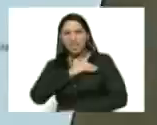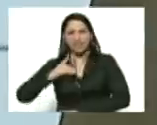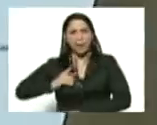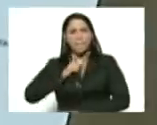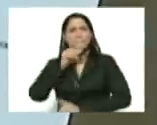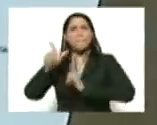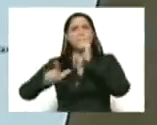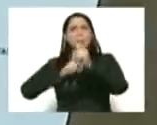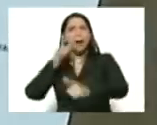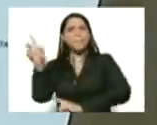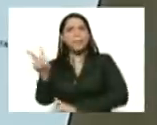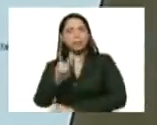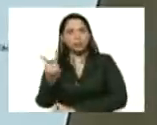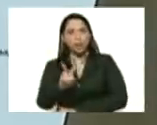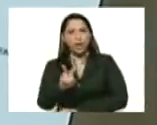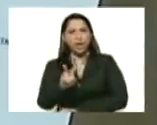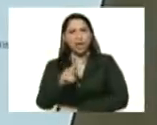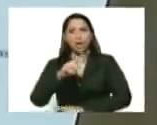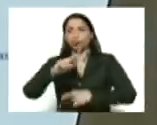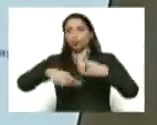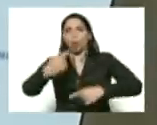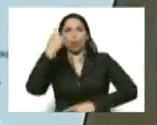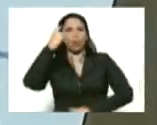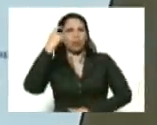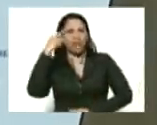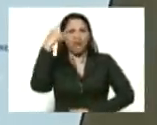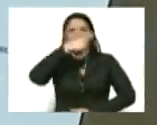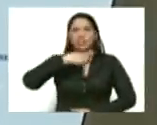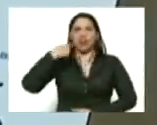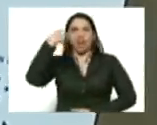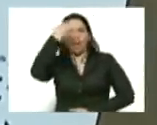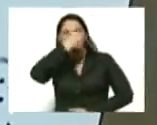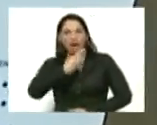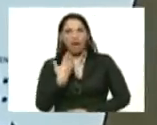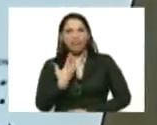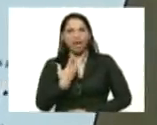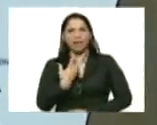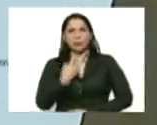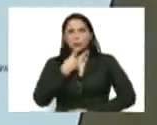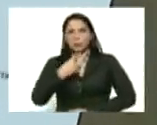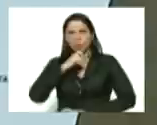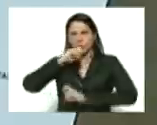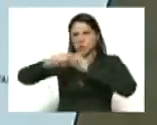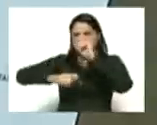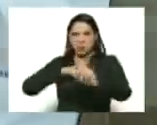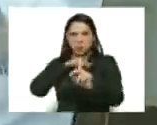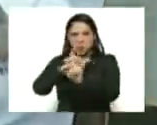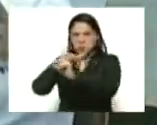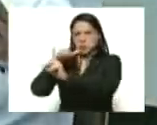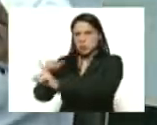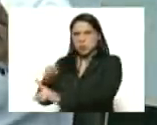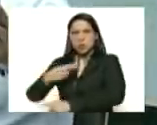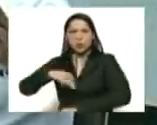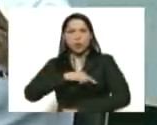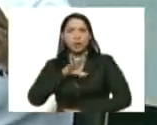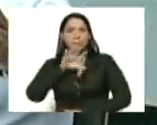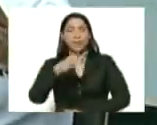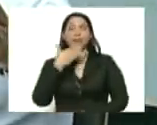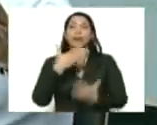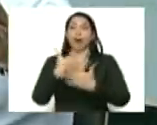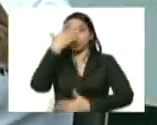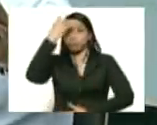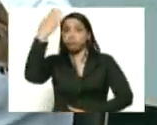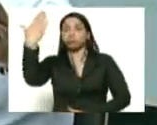a Venezuela. De los que andan todos los días con la cara brotada deseándole mal a nuestra patria. Gracias a Dios,